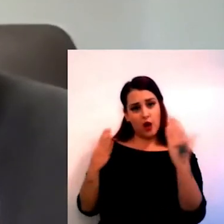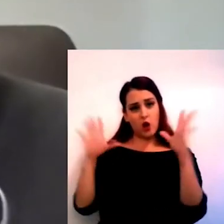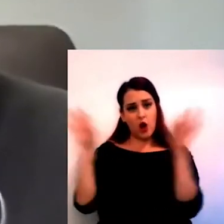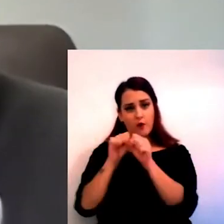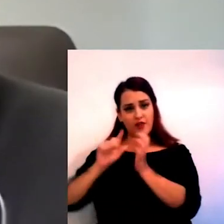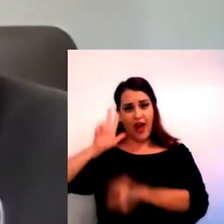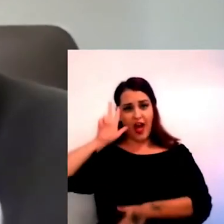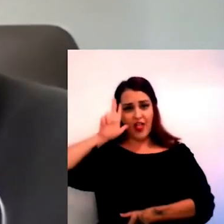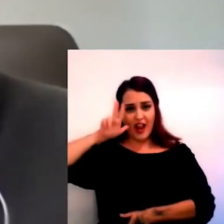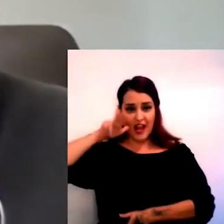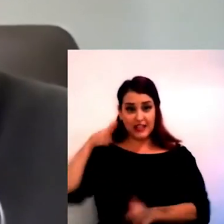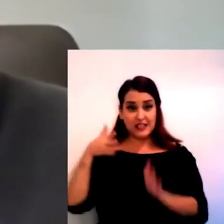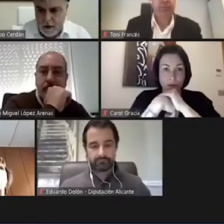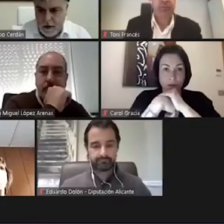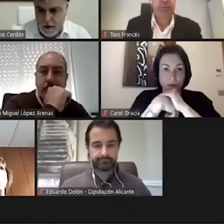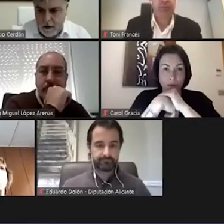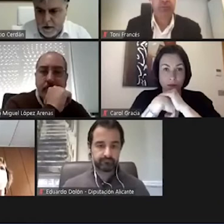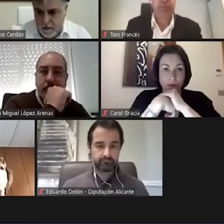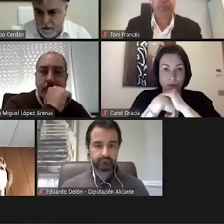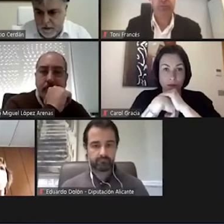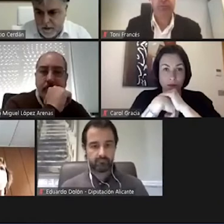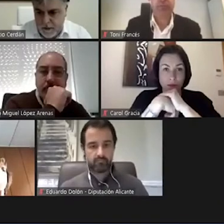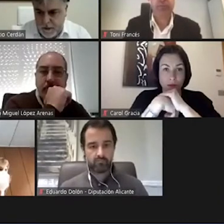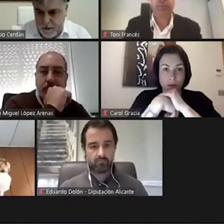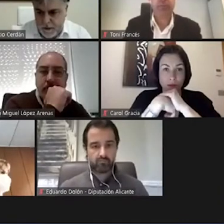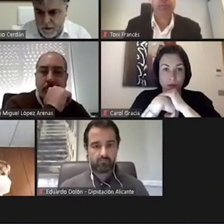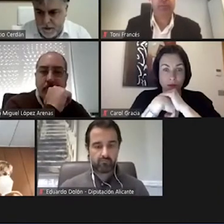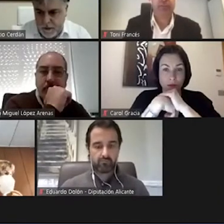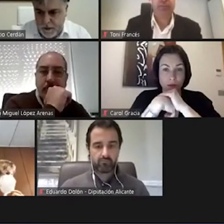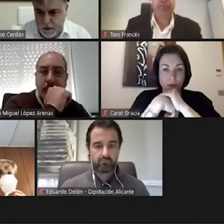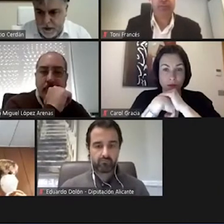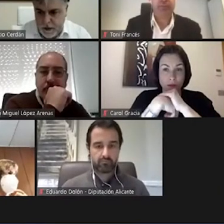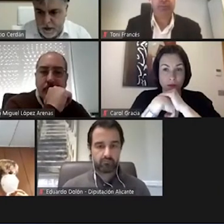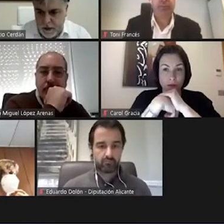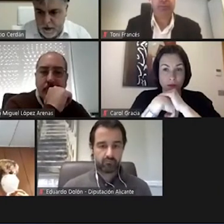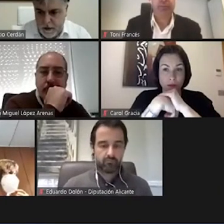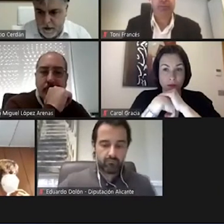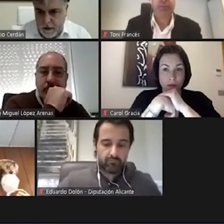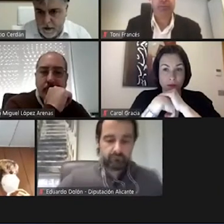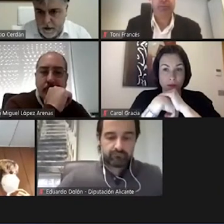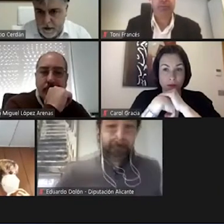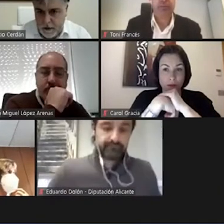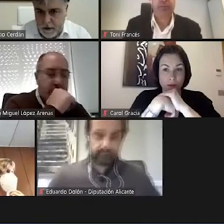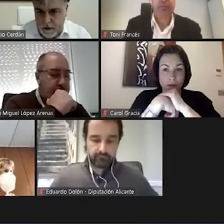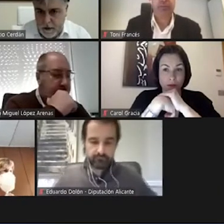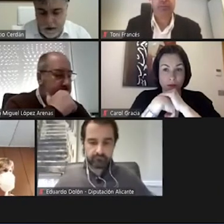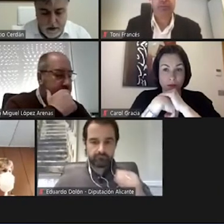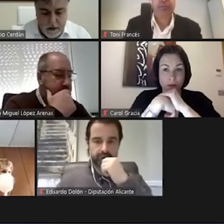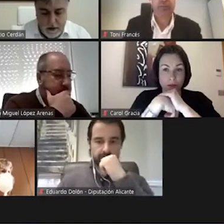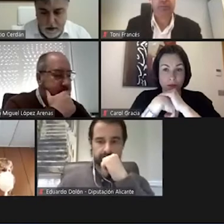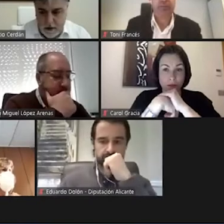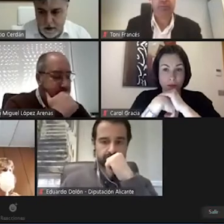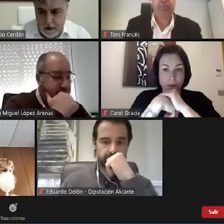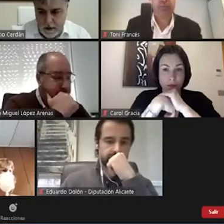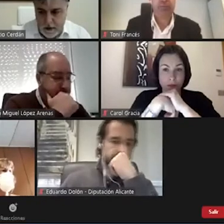que de forma irresponsable, osada e ignorante pone en riesgo un sector que genera más de dos millones